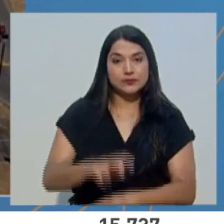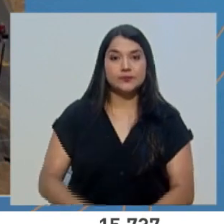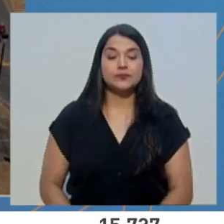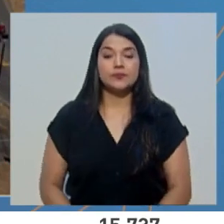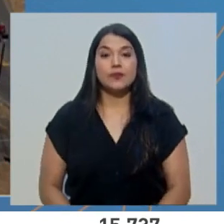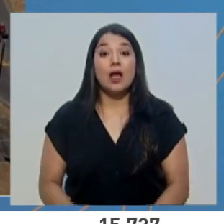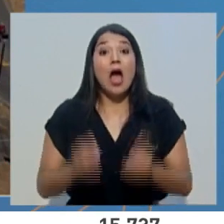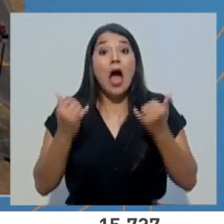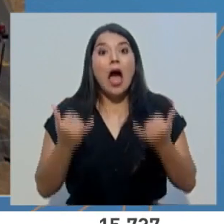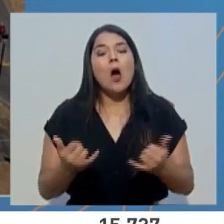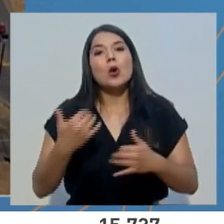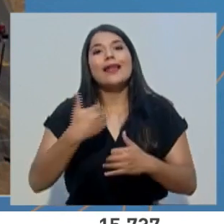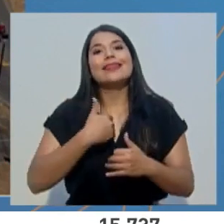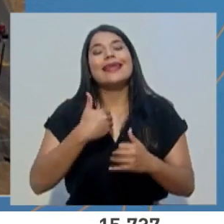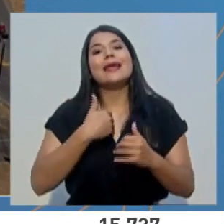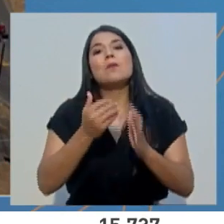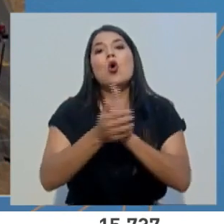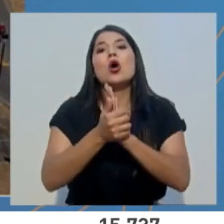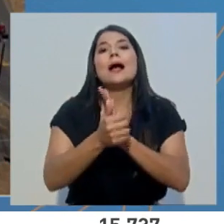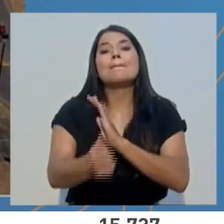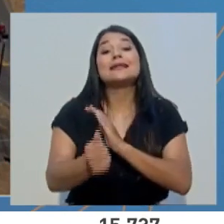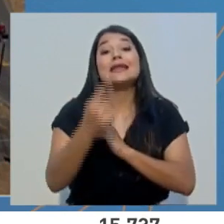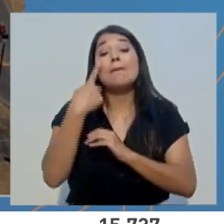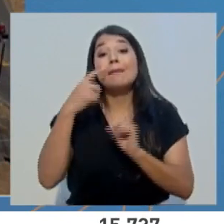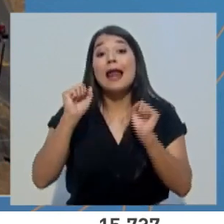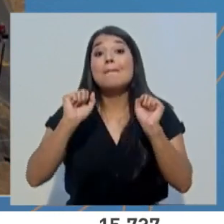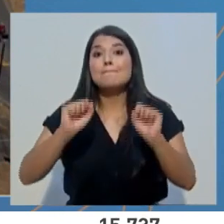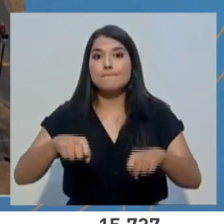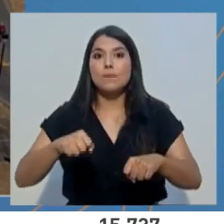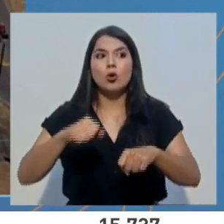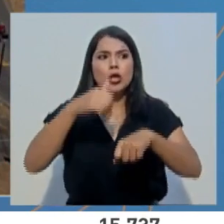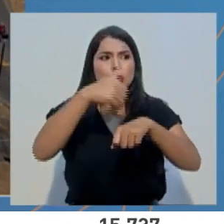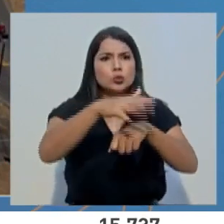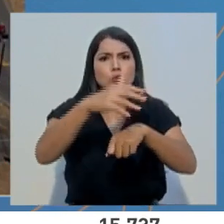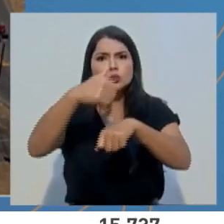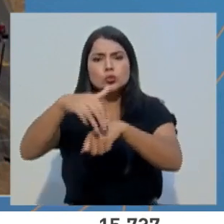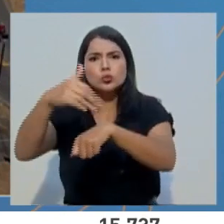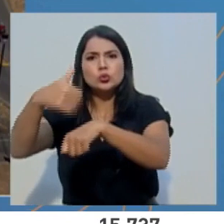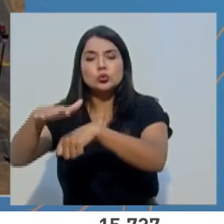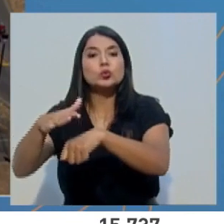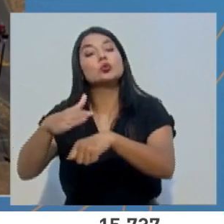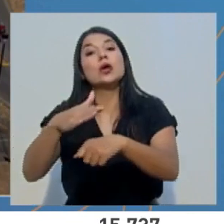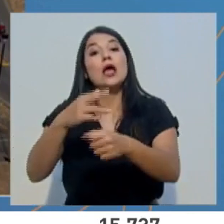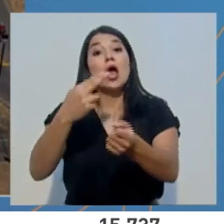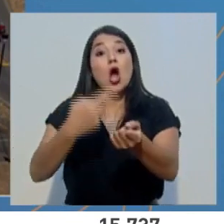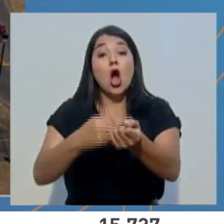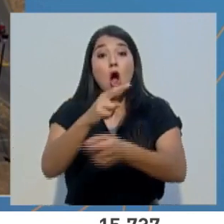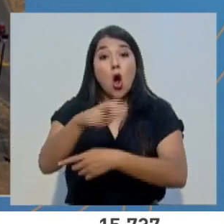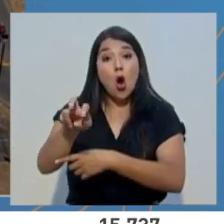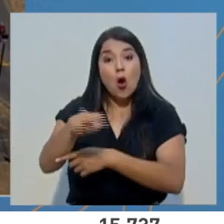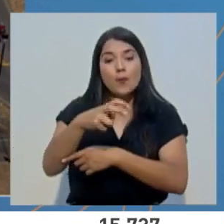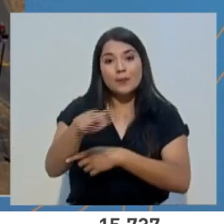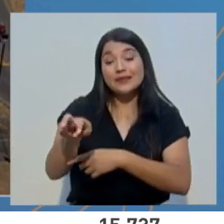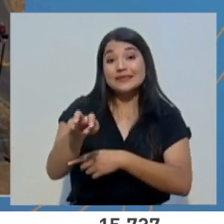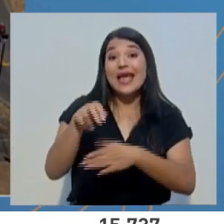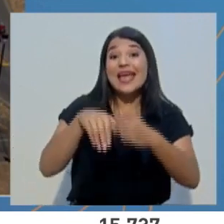Hoy, contamos con la capacidad para desplegar Unidades Médicas Móviles autosuficientes en cinco lugares diferentes